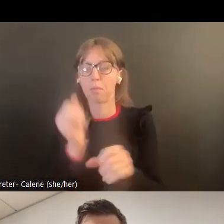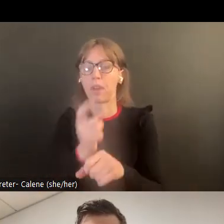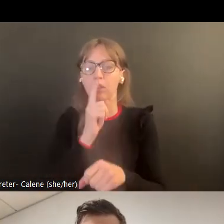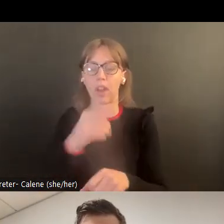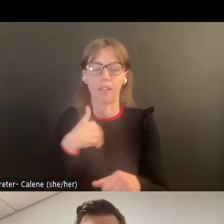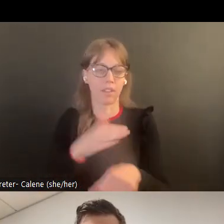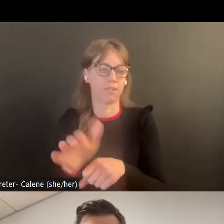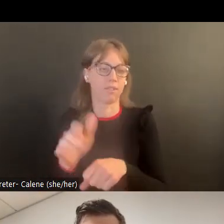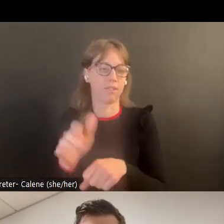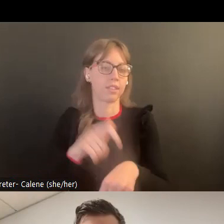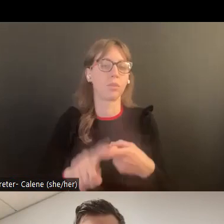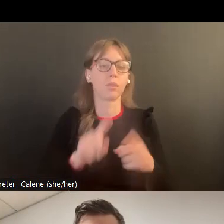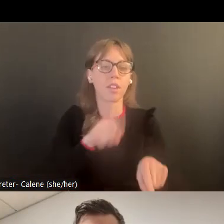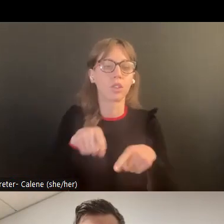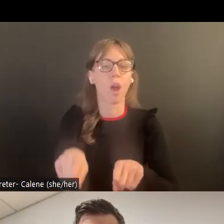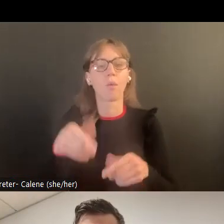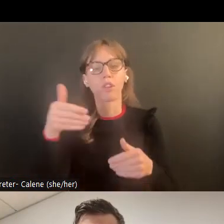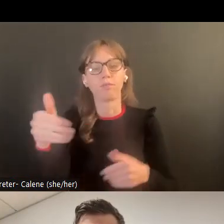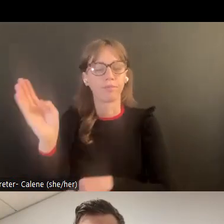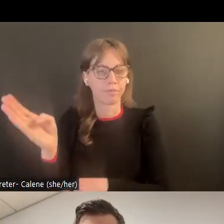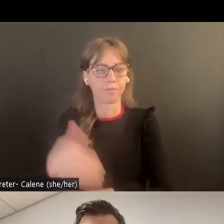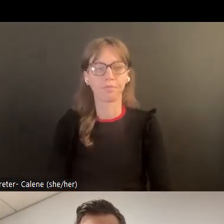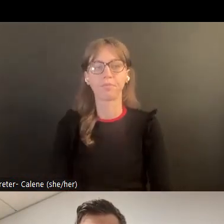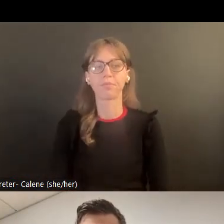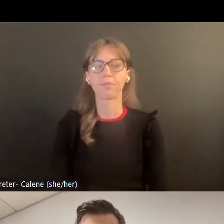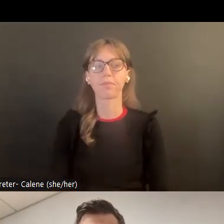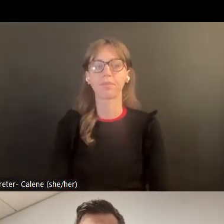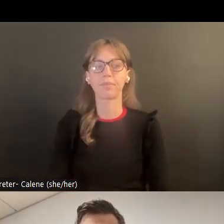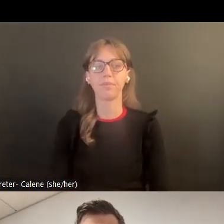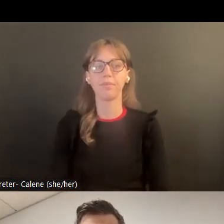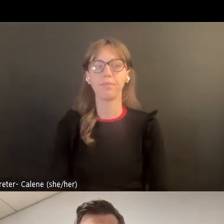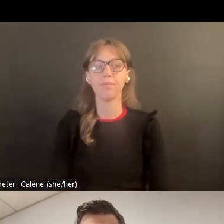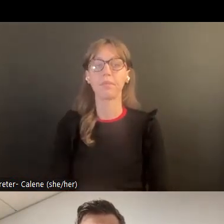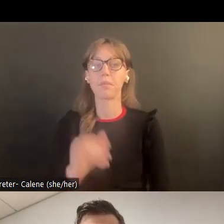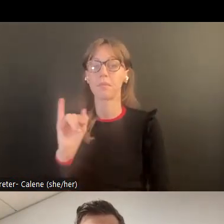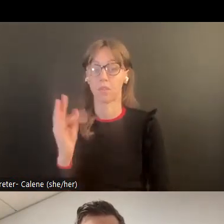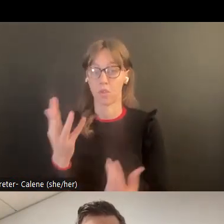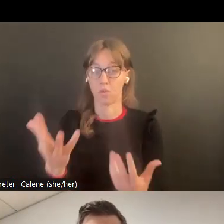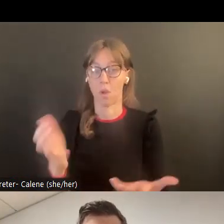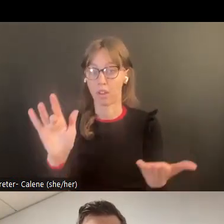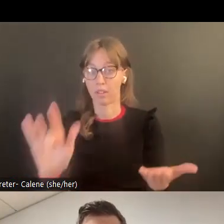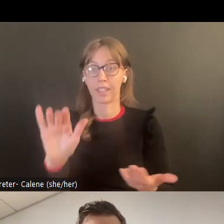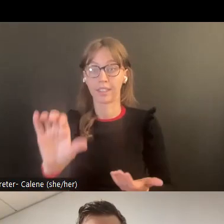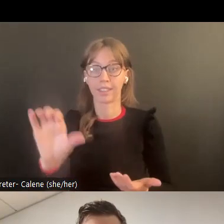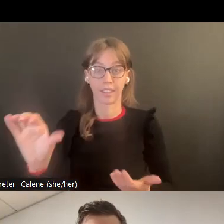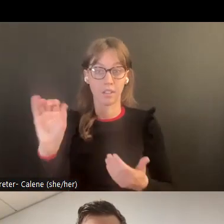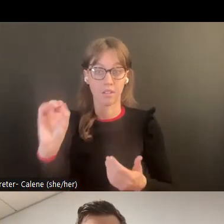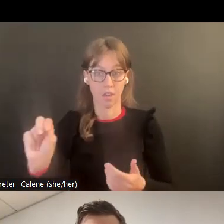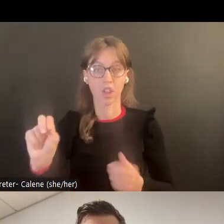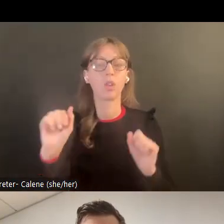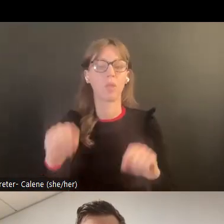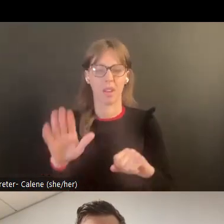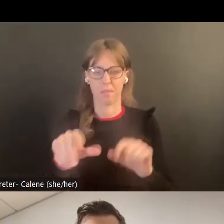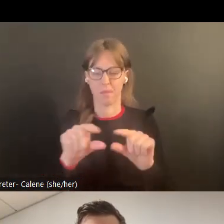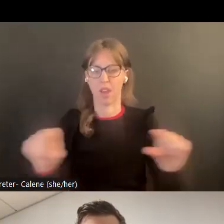Mark y asegurar que estemos contestando las preguntas mientras que estamos siguiendo. Si quiere en sí empezar lo que